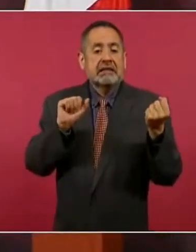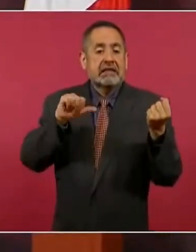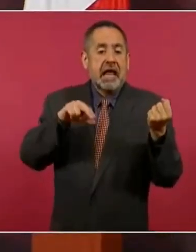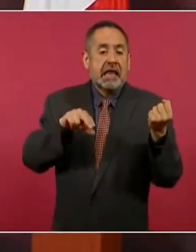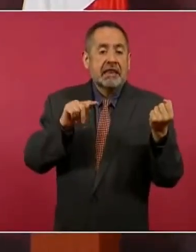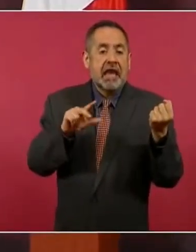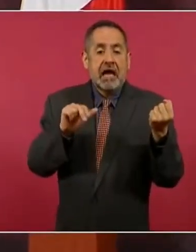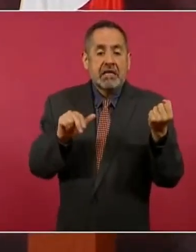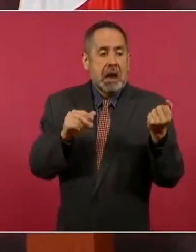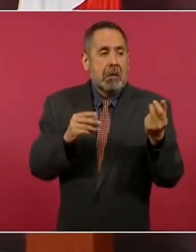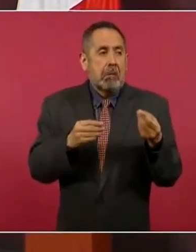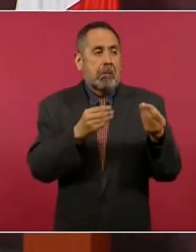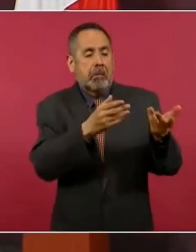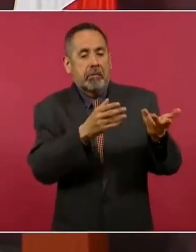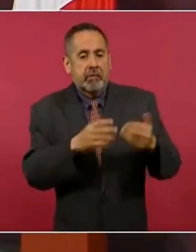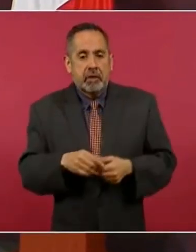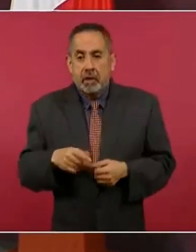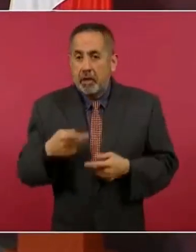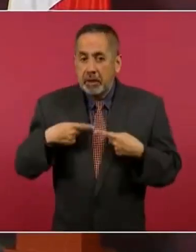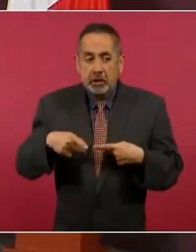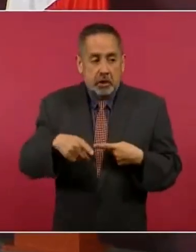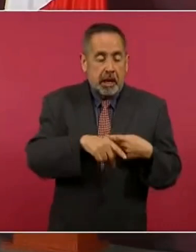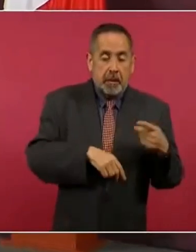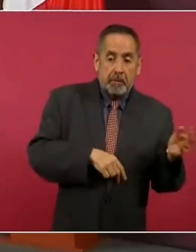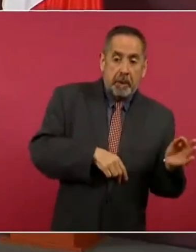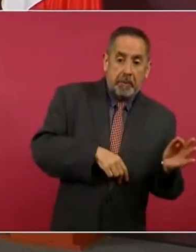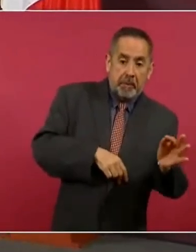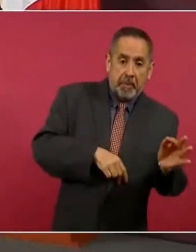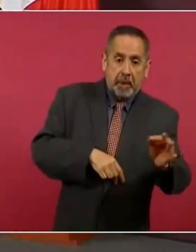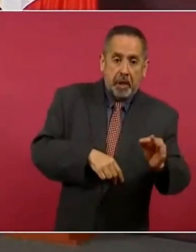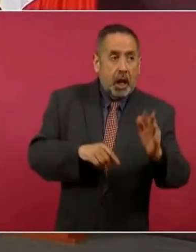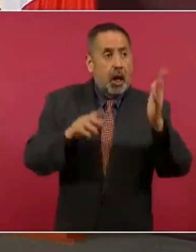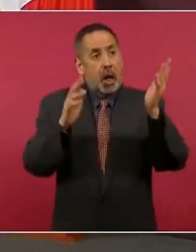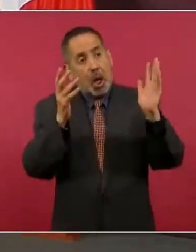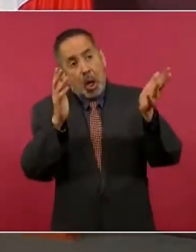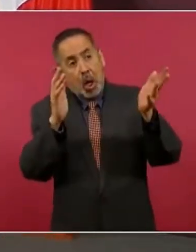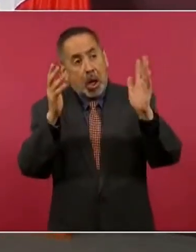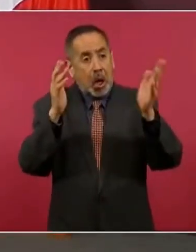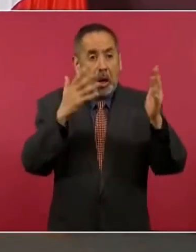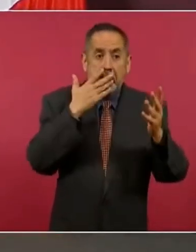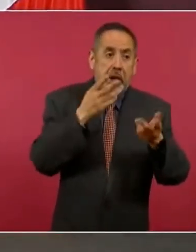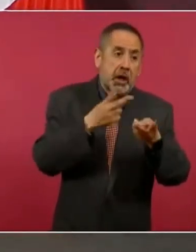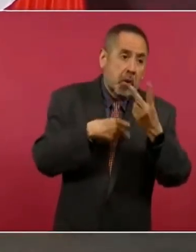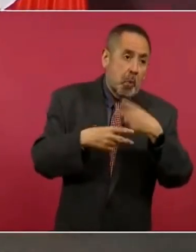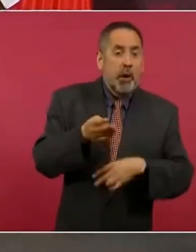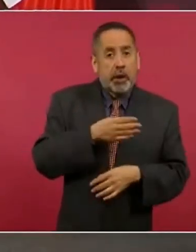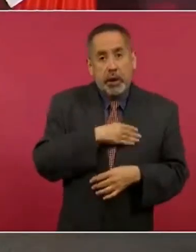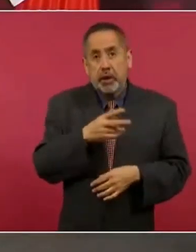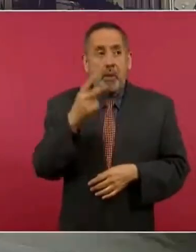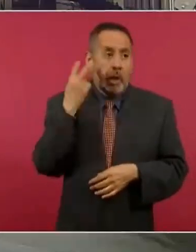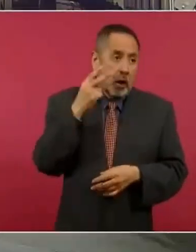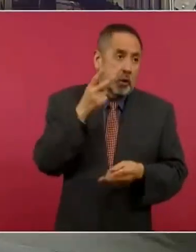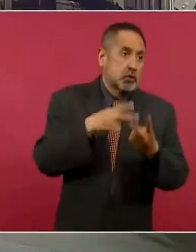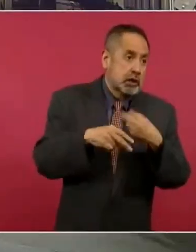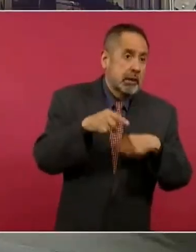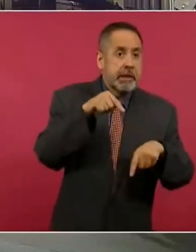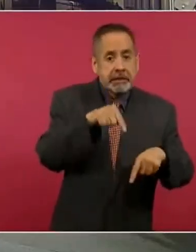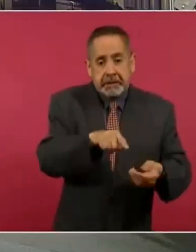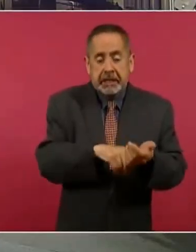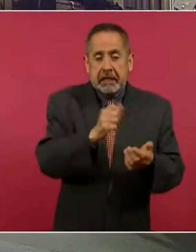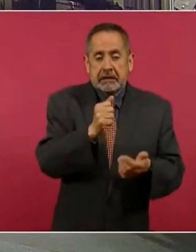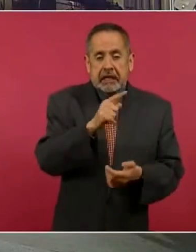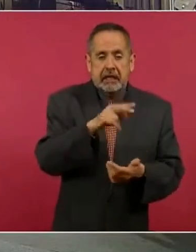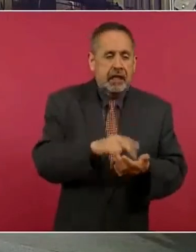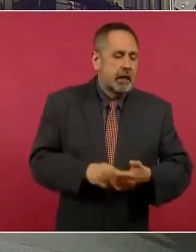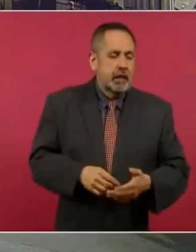la gente aplaudiendo pues regresa y pues ya se